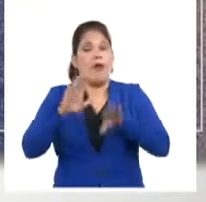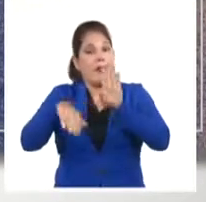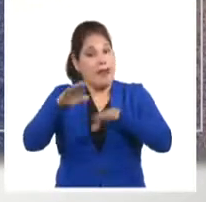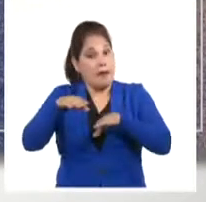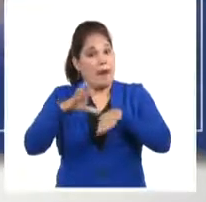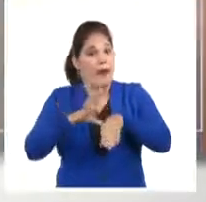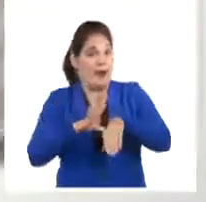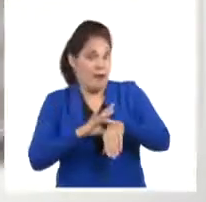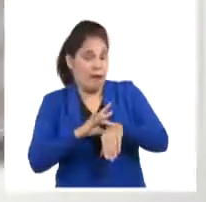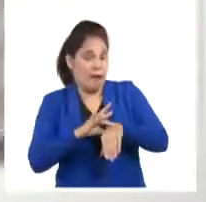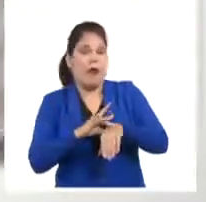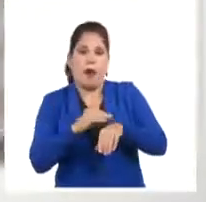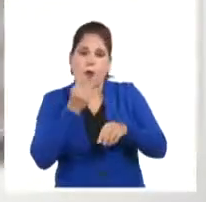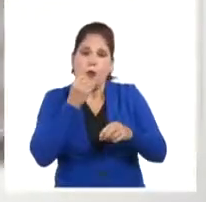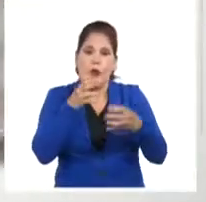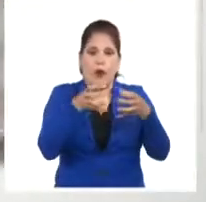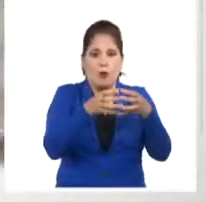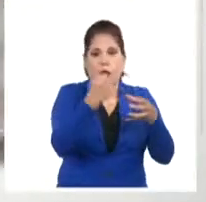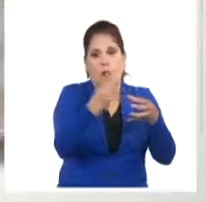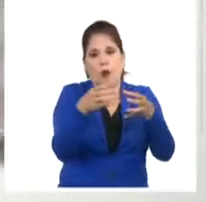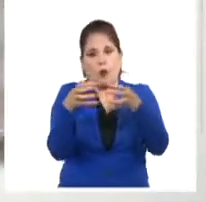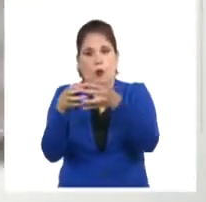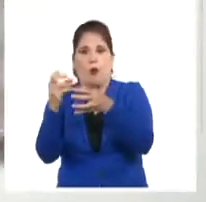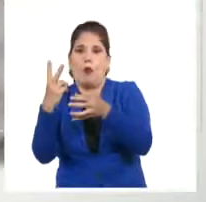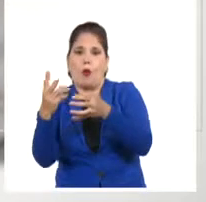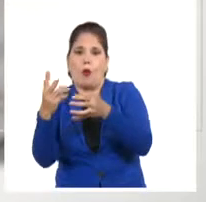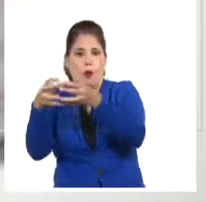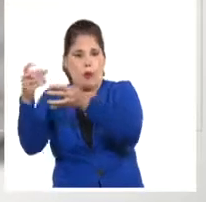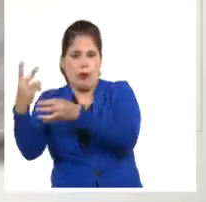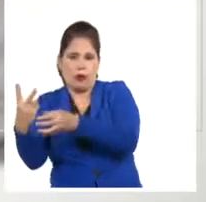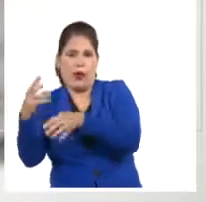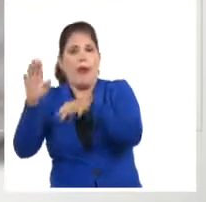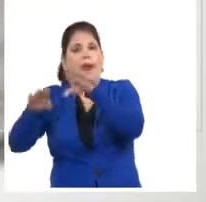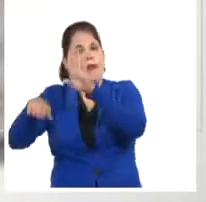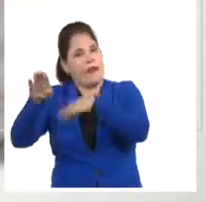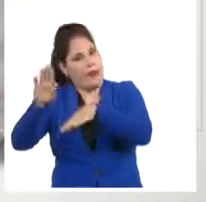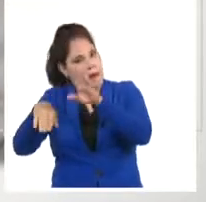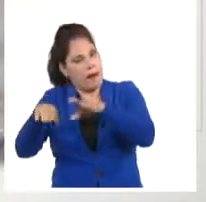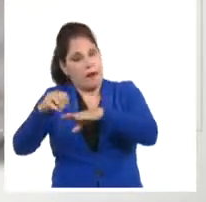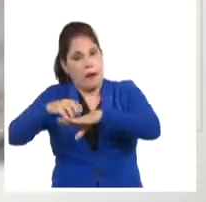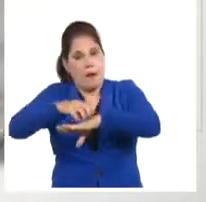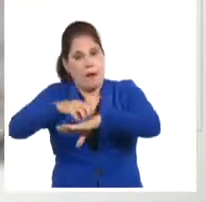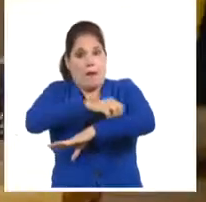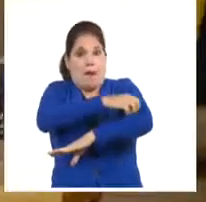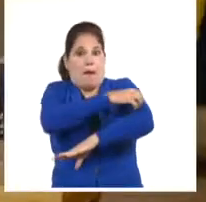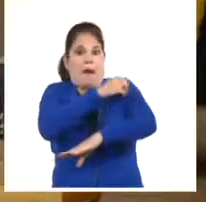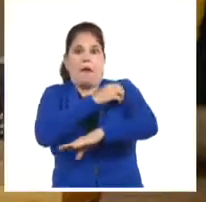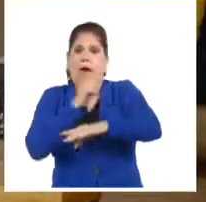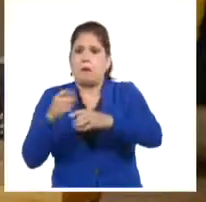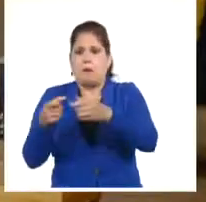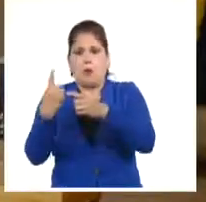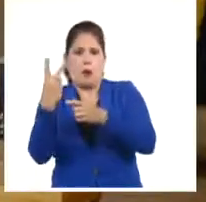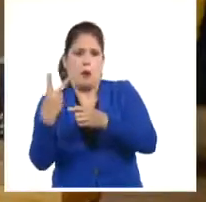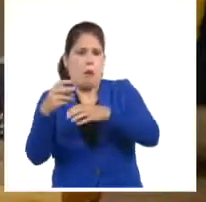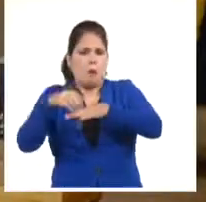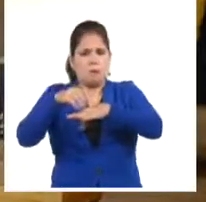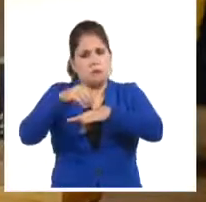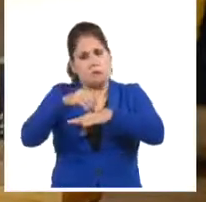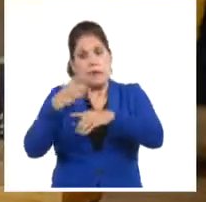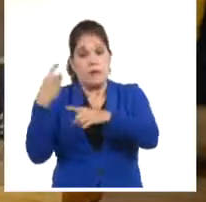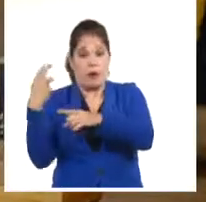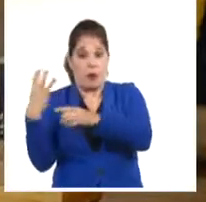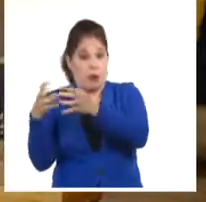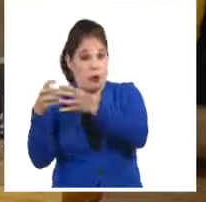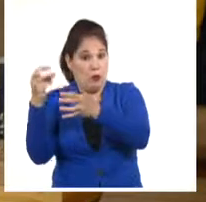o en los grupos 2 y 3 cuando resulten más leves como las que predominan hasta el momento. Por cierto, una